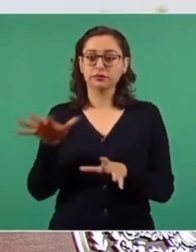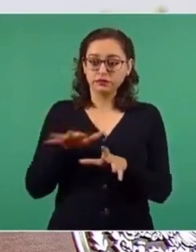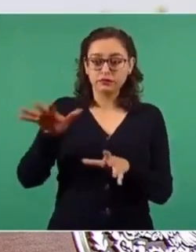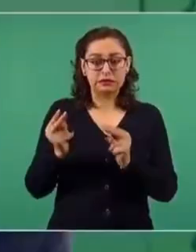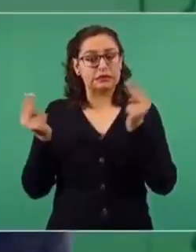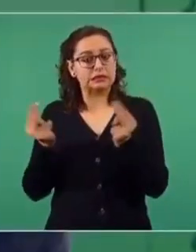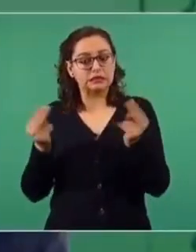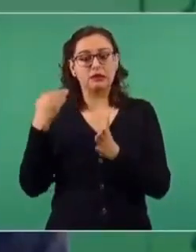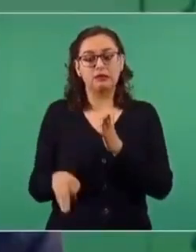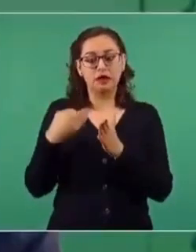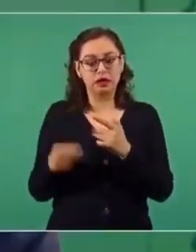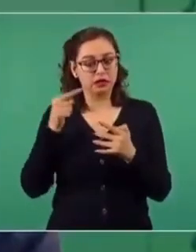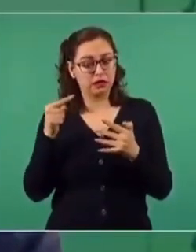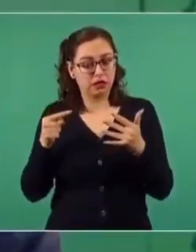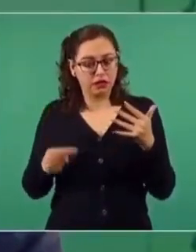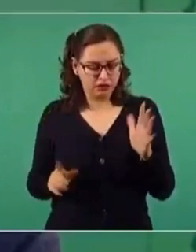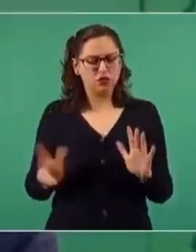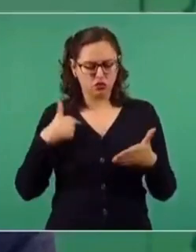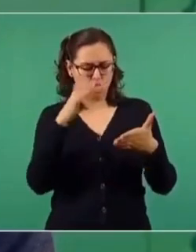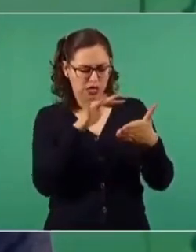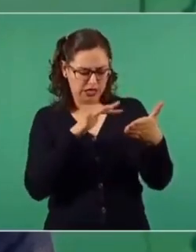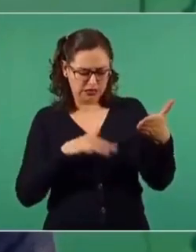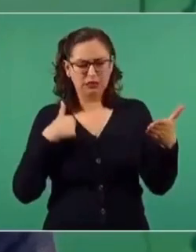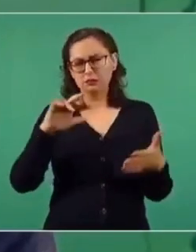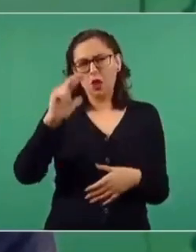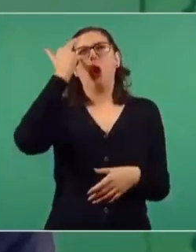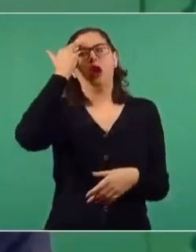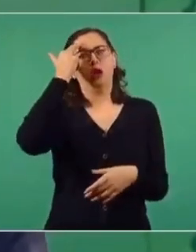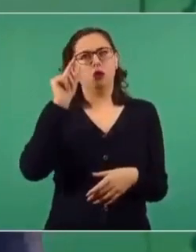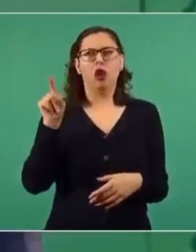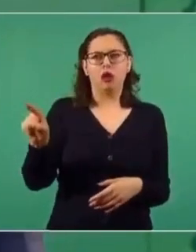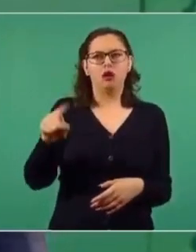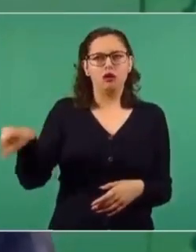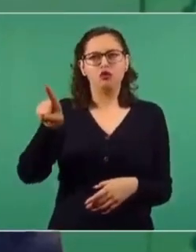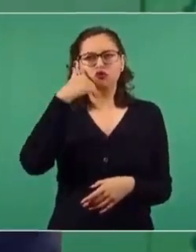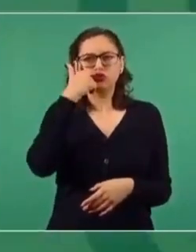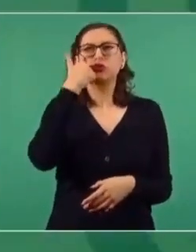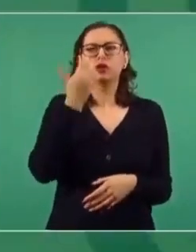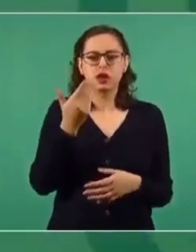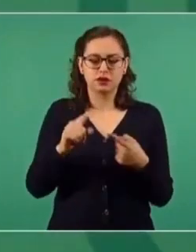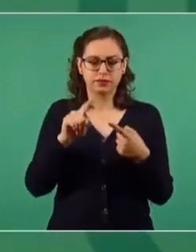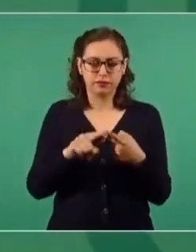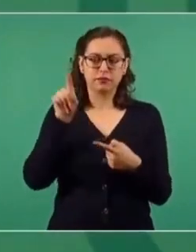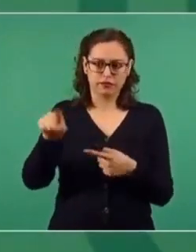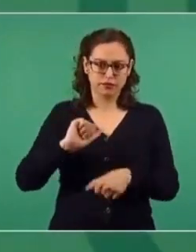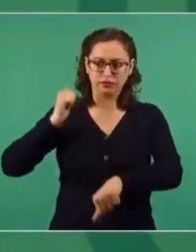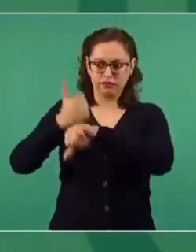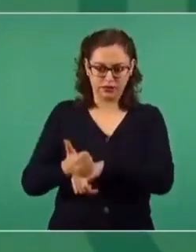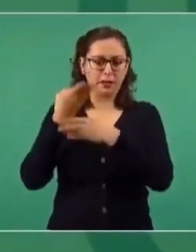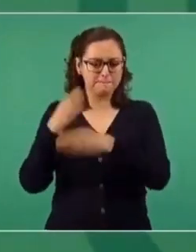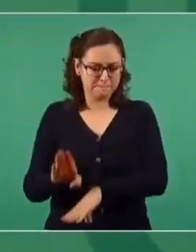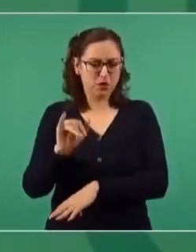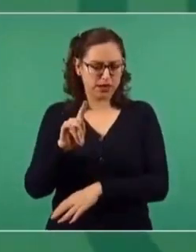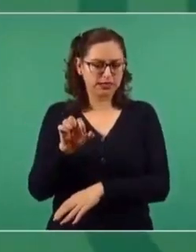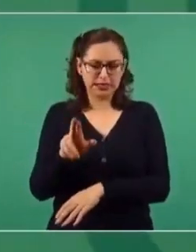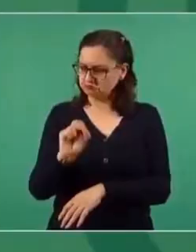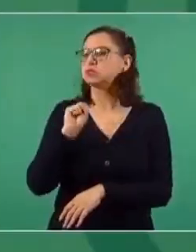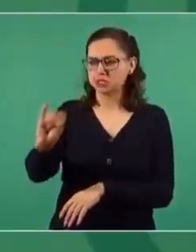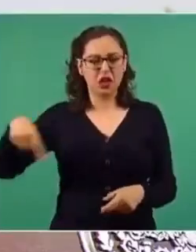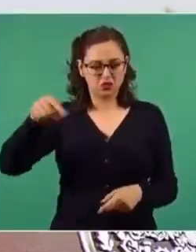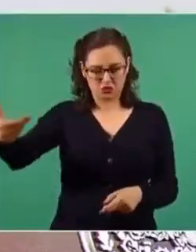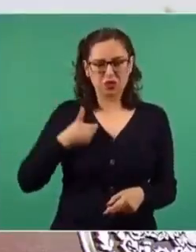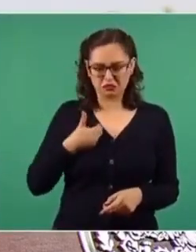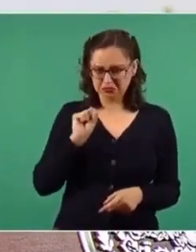necesidades sociales. Por ejemplo, recuerdo, en el escrito están planteando que funcione un banco de bienestar. Ya les puedo decir que está autorizado.